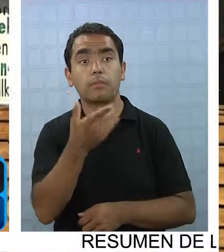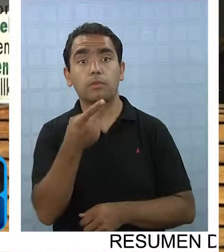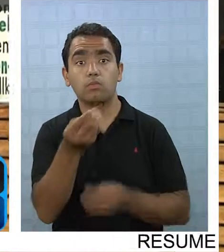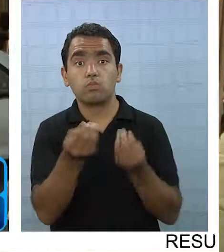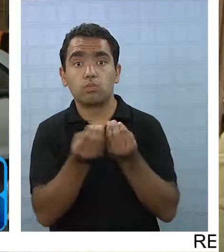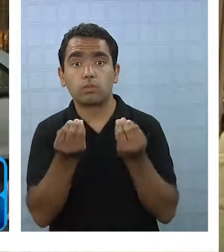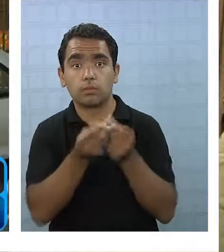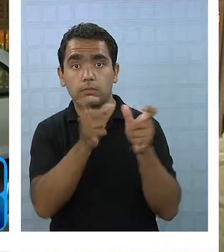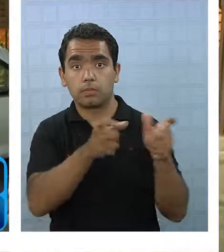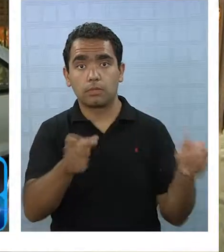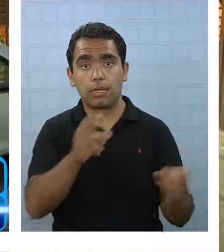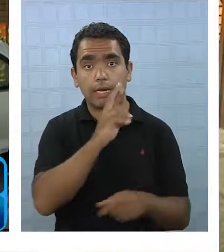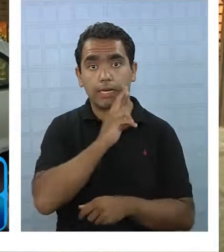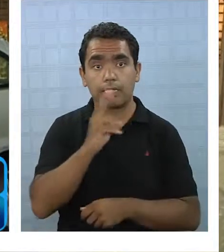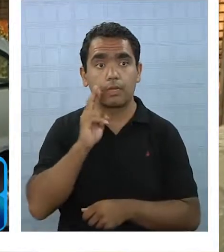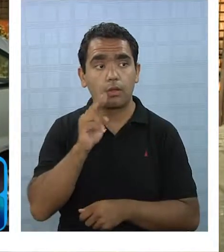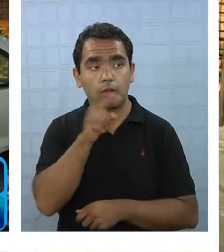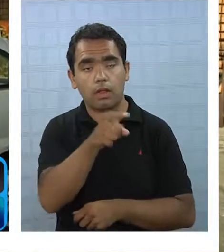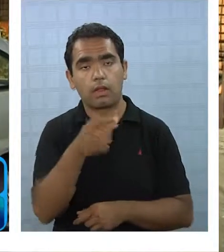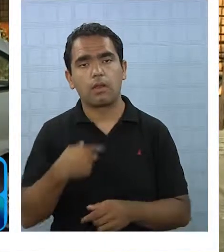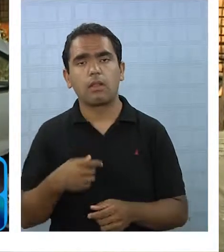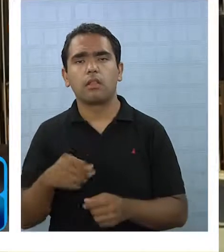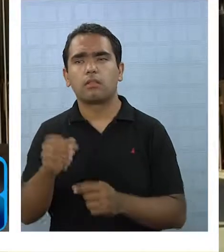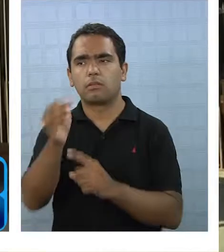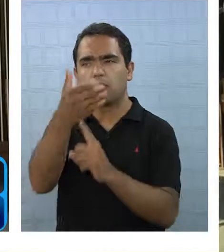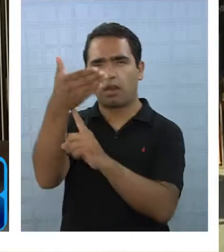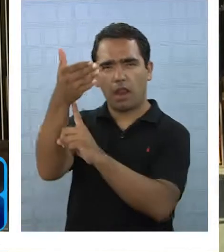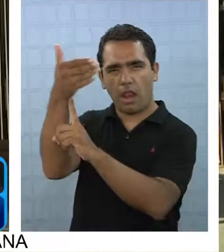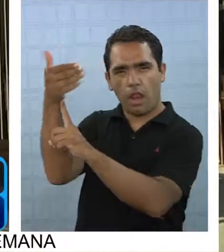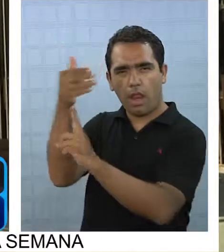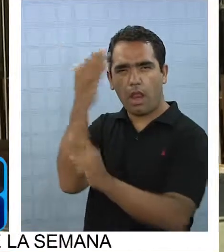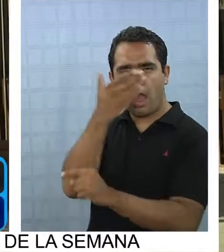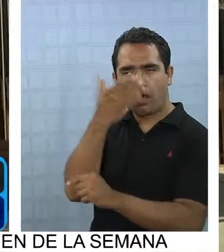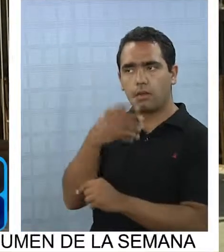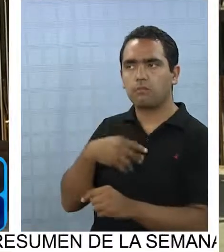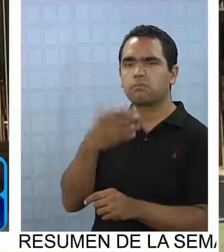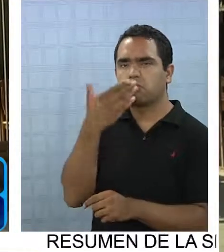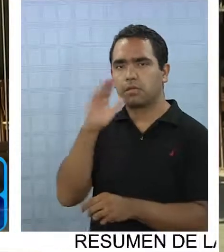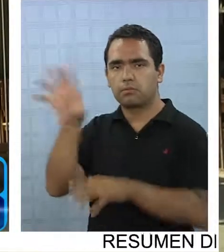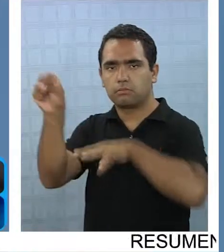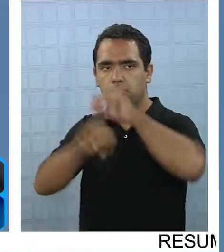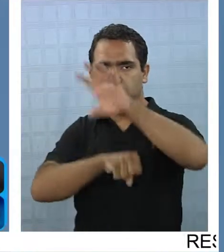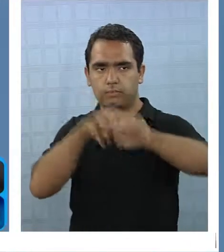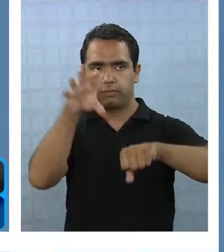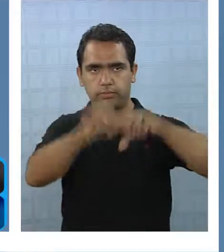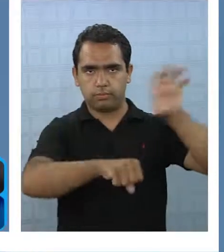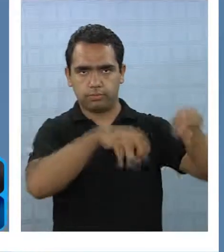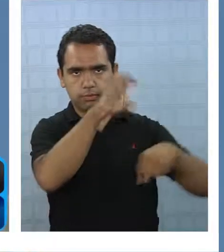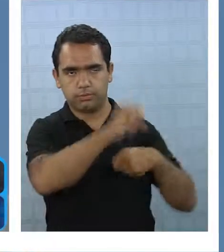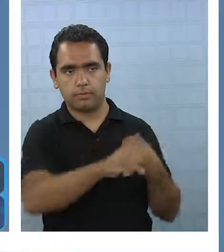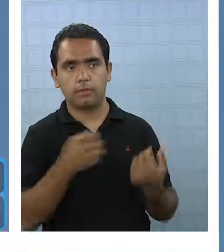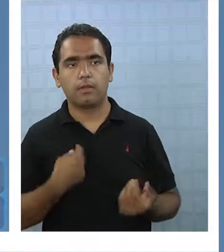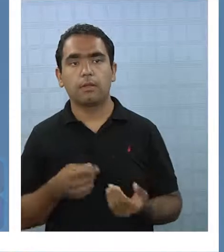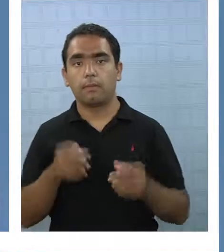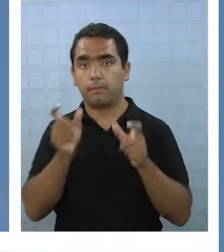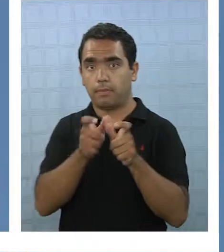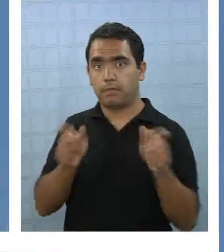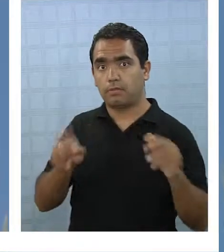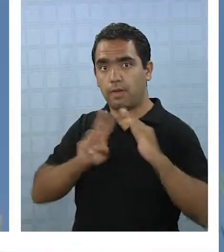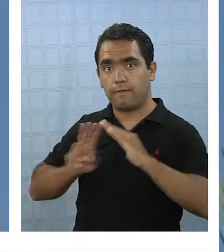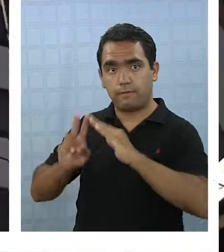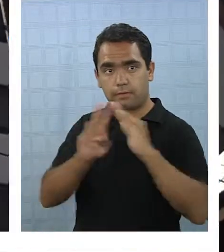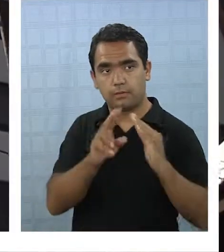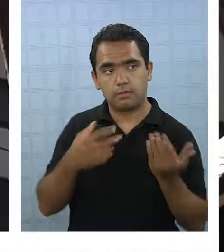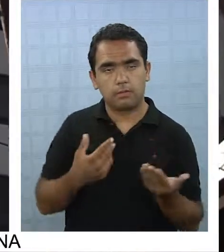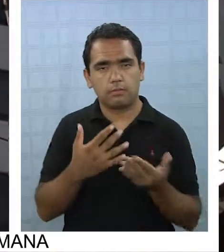han enviado a personas a que retiren las banderas negras y los carteles que tenían en sus fachadas. Vecinos que no quisieron aparecer